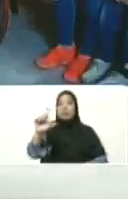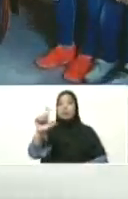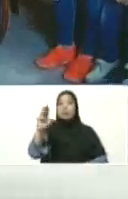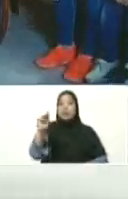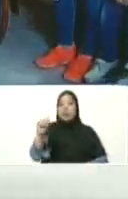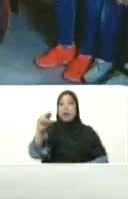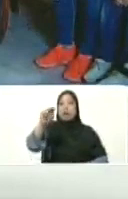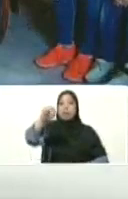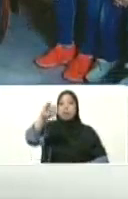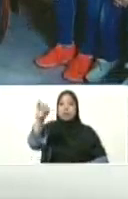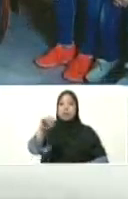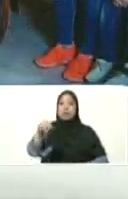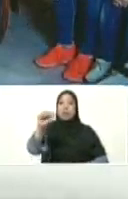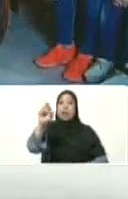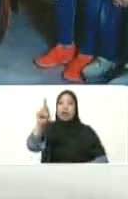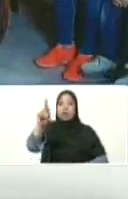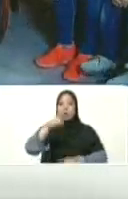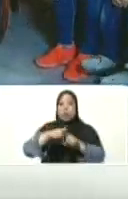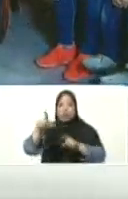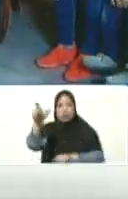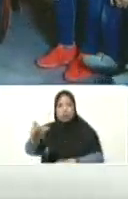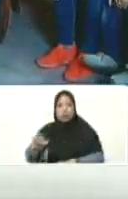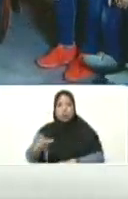también vamos a distribuirlo,